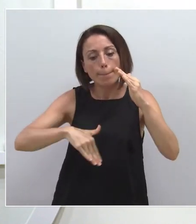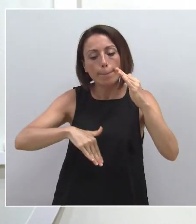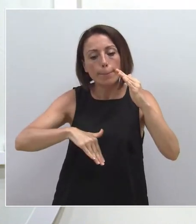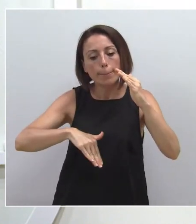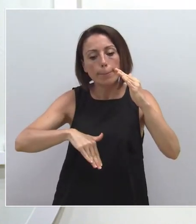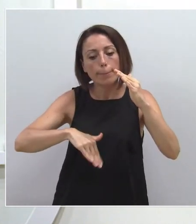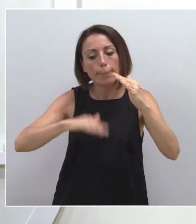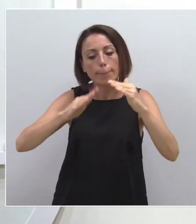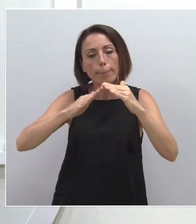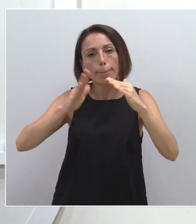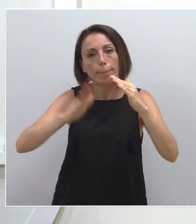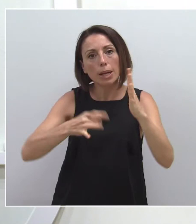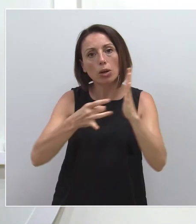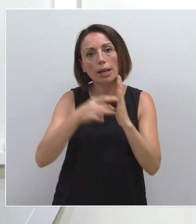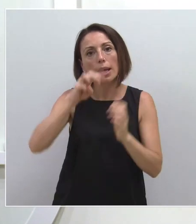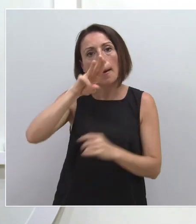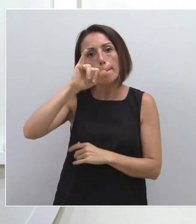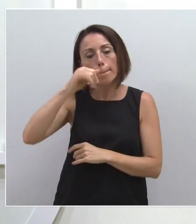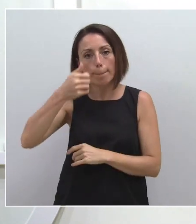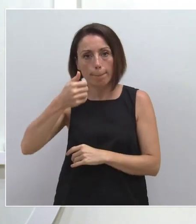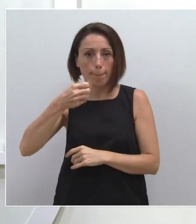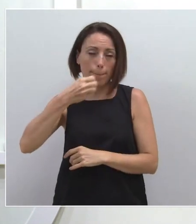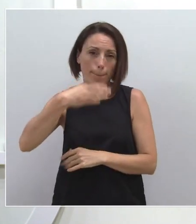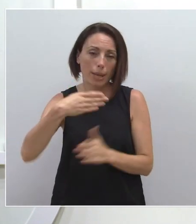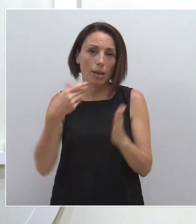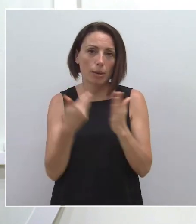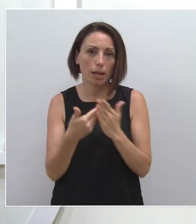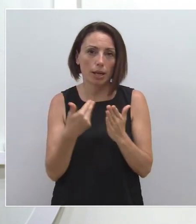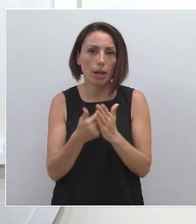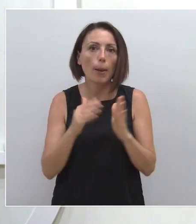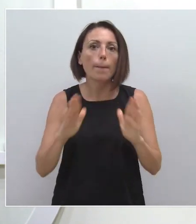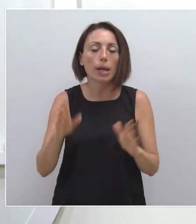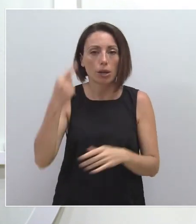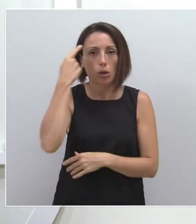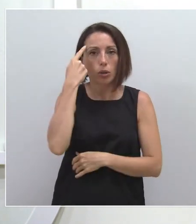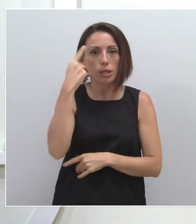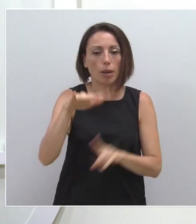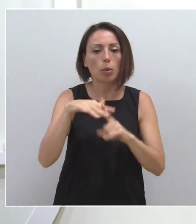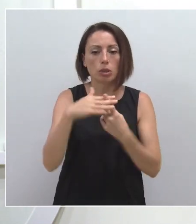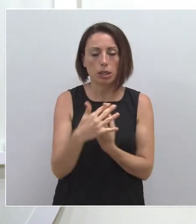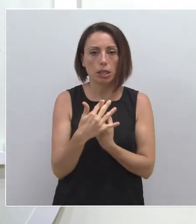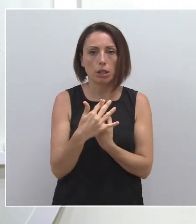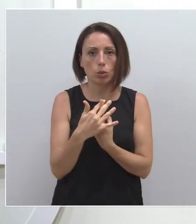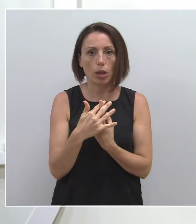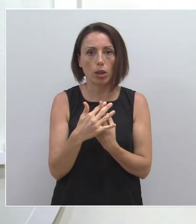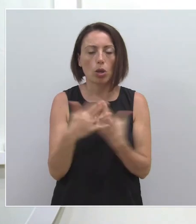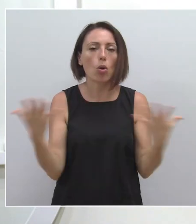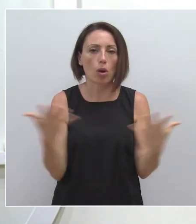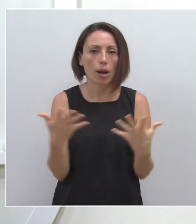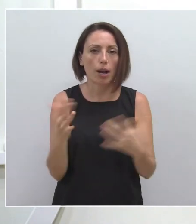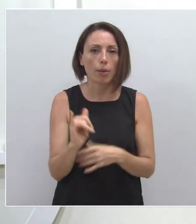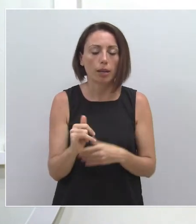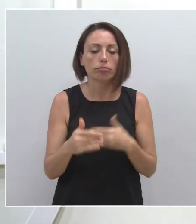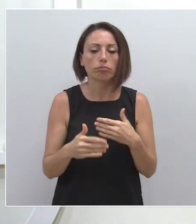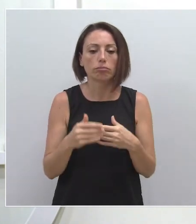una, que menor caída del PIB ha registrado. Pero, bueno, no somos ajenos a esta situación, a esta grave situación y